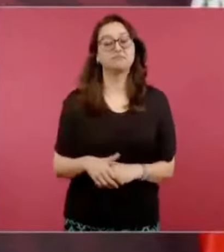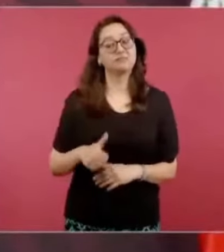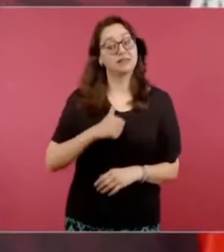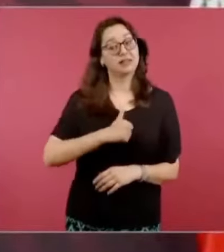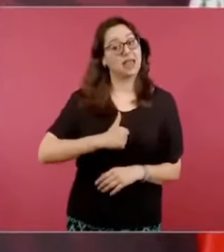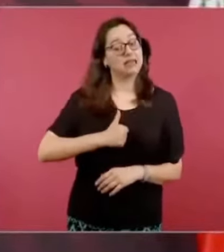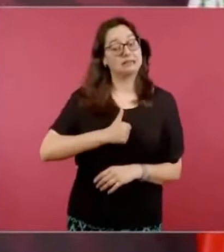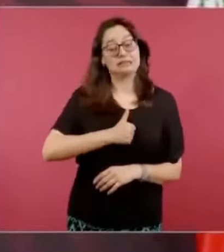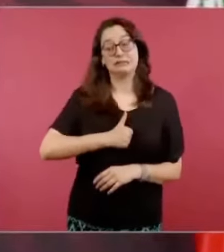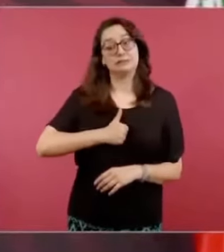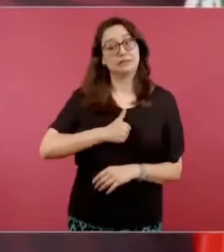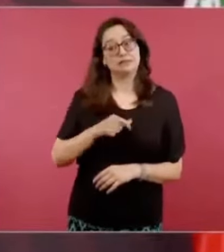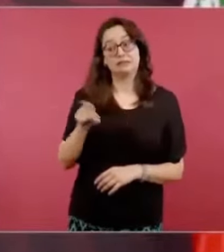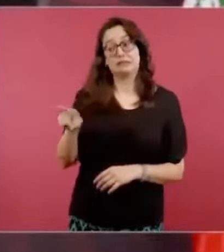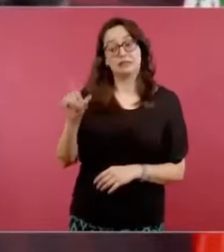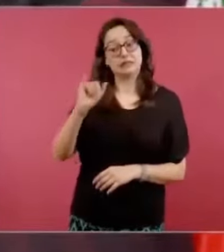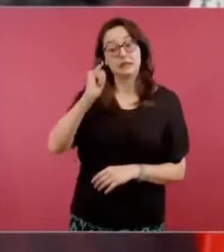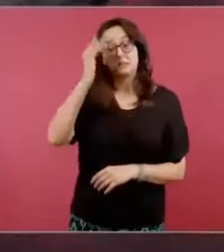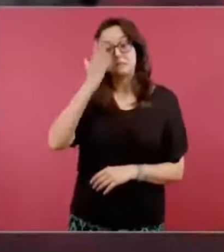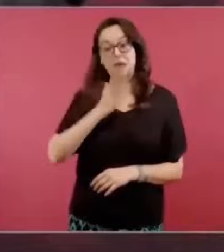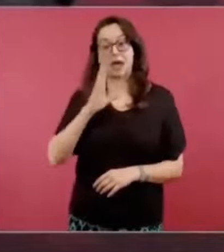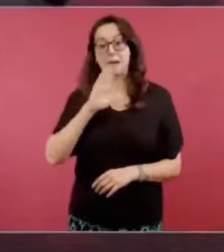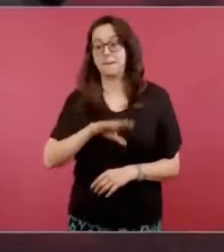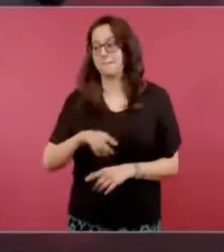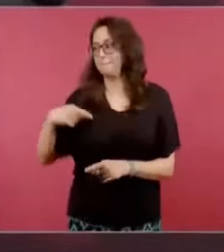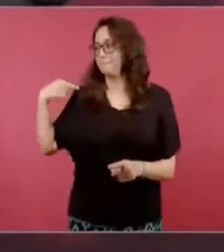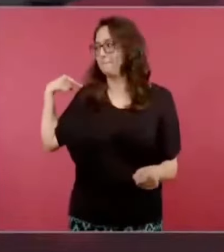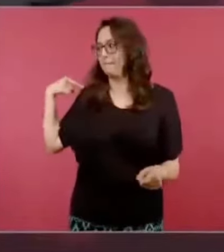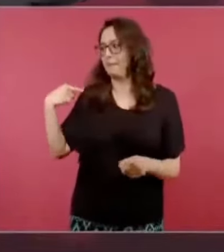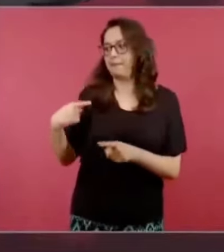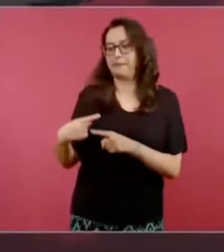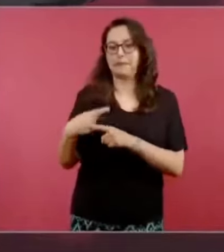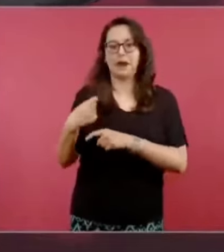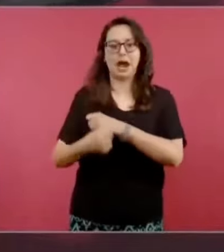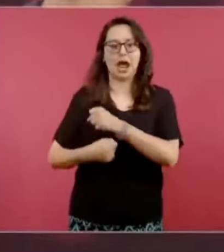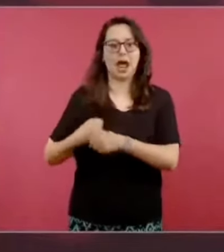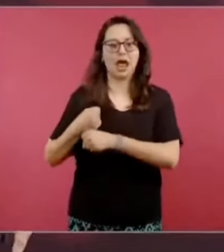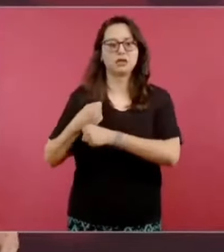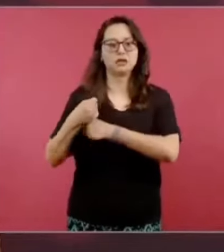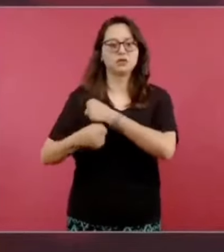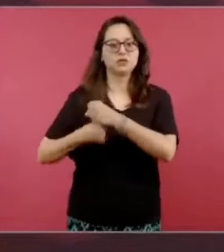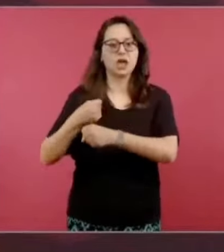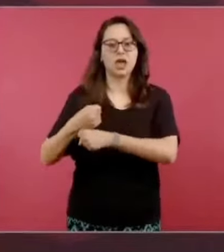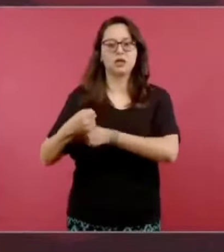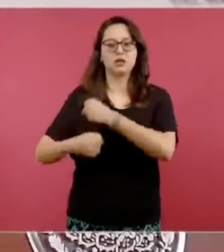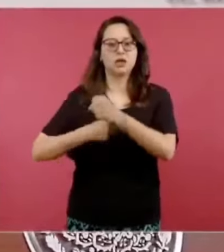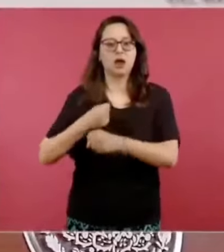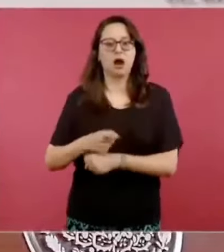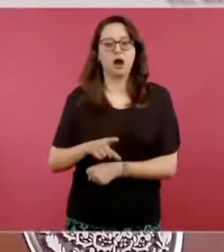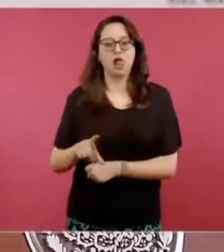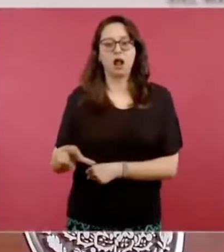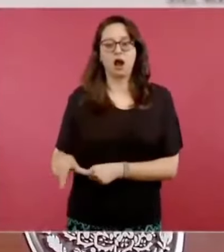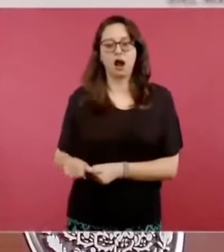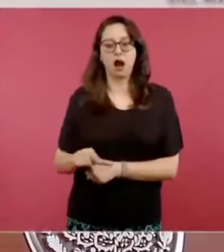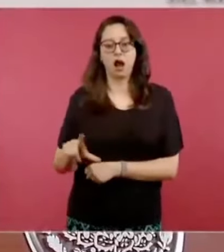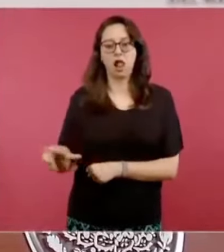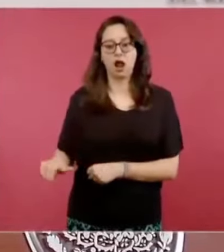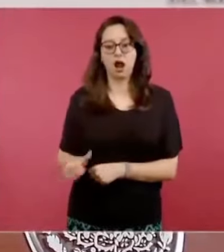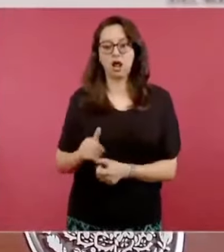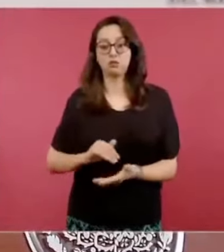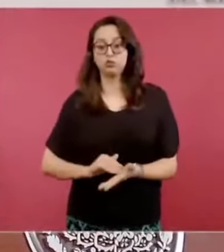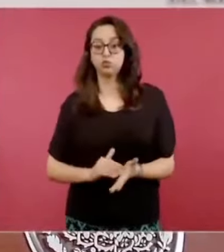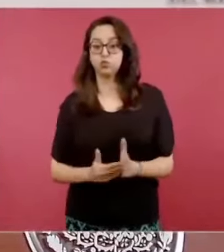cuestionable, porque ¿cuánto tiempo?, ¿cuánto tiempo?, con las